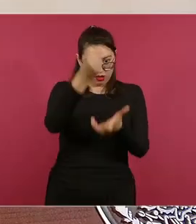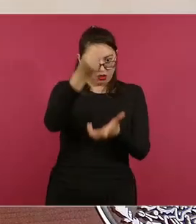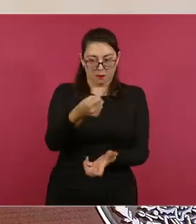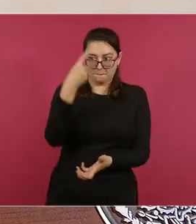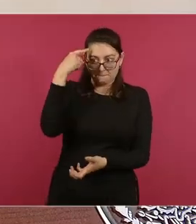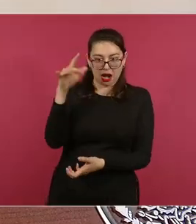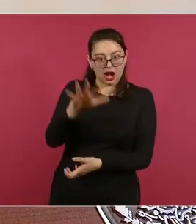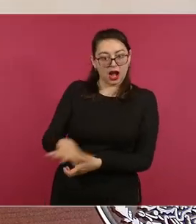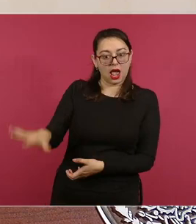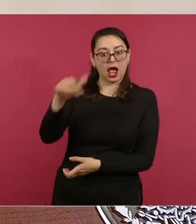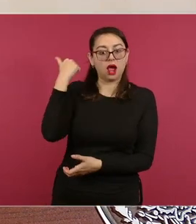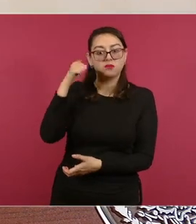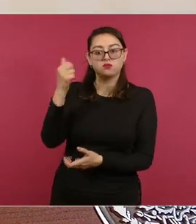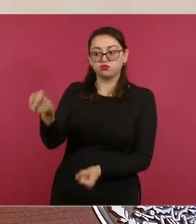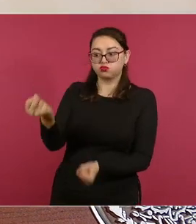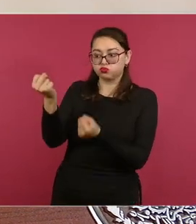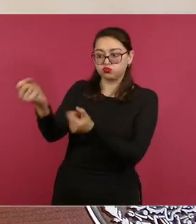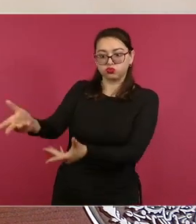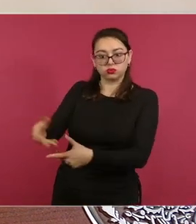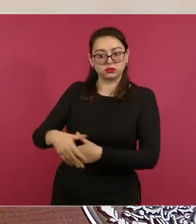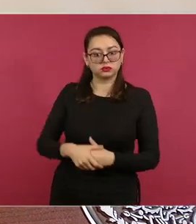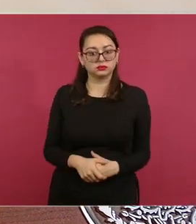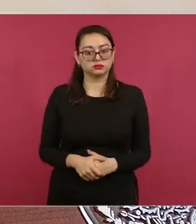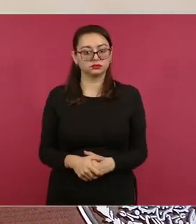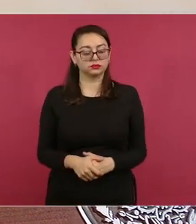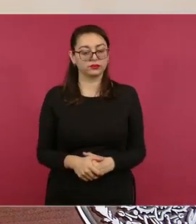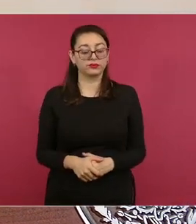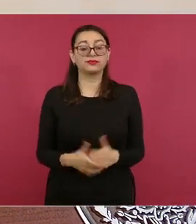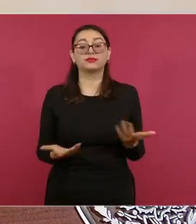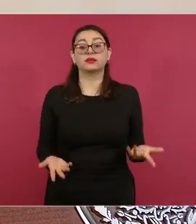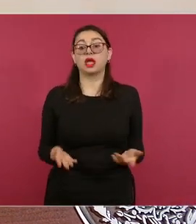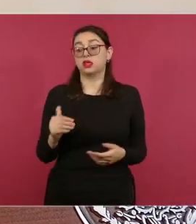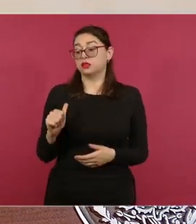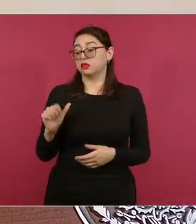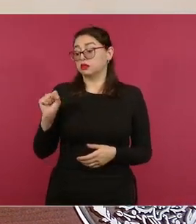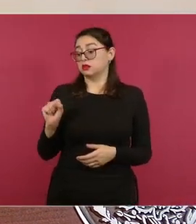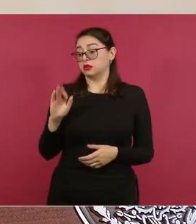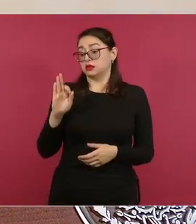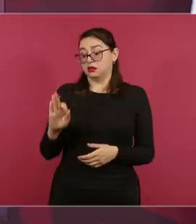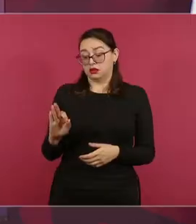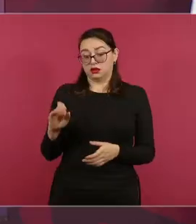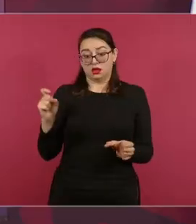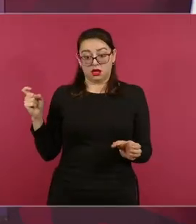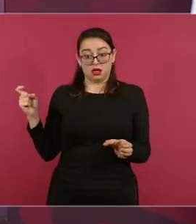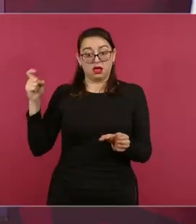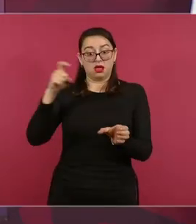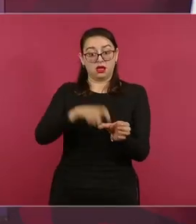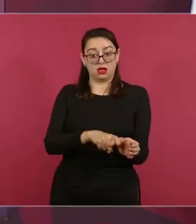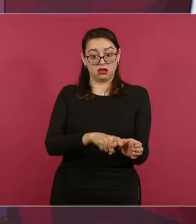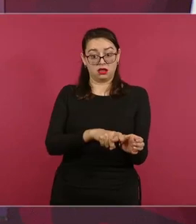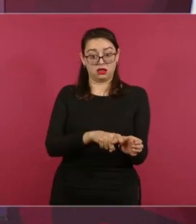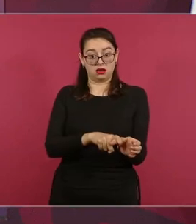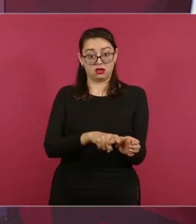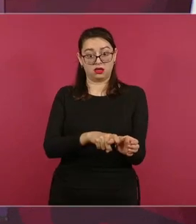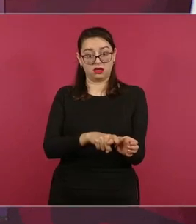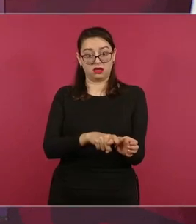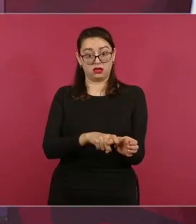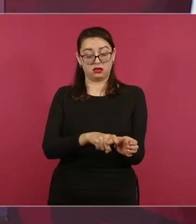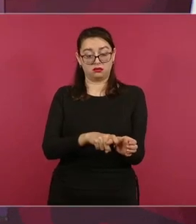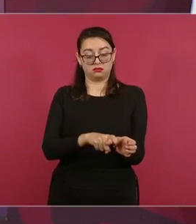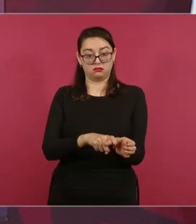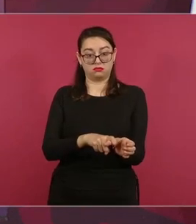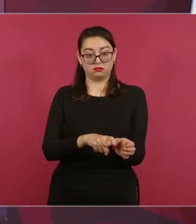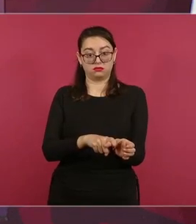la auditoría superior de la federación que pertenece al legislativo,